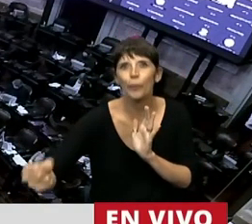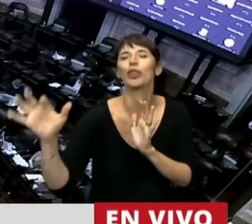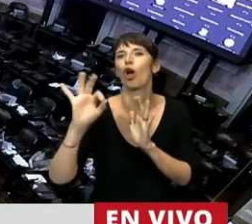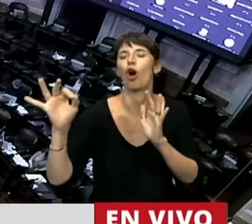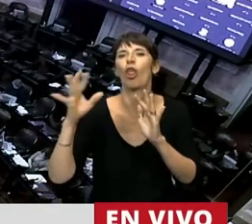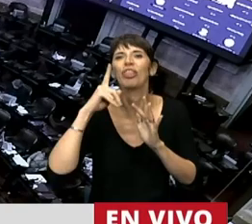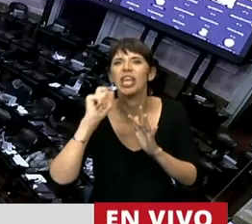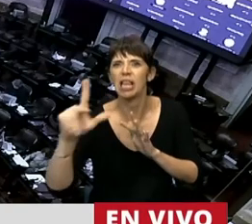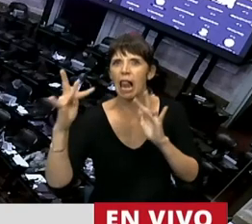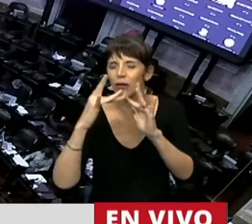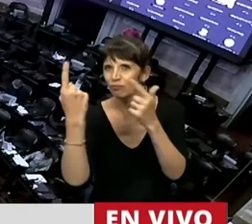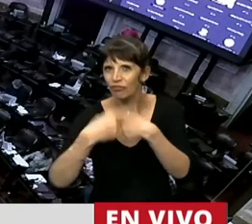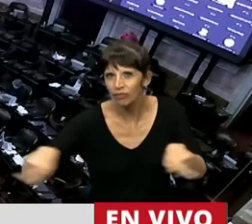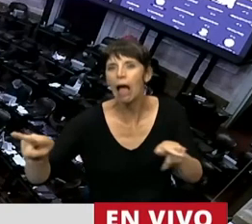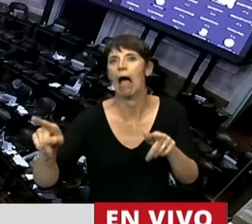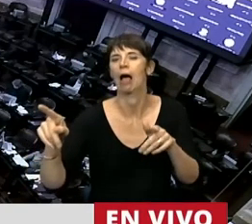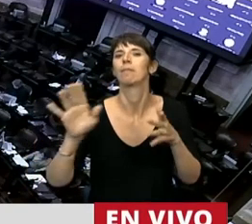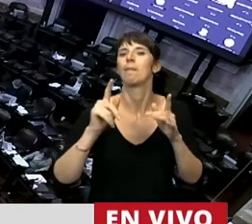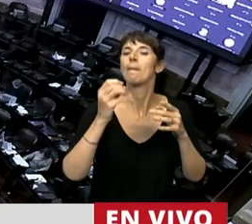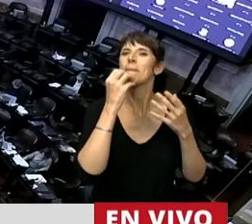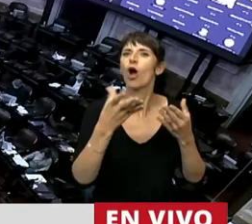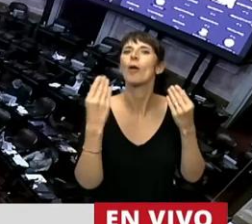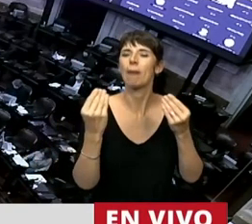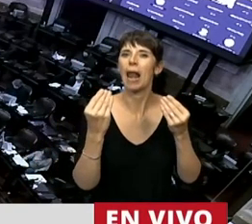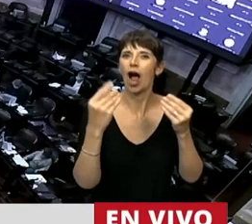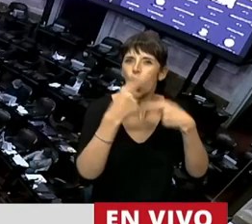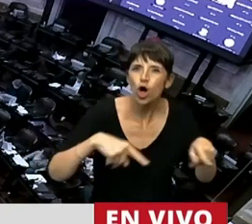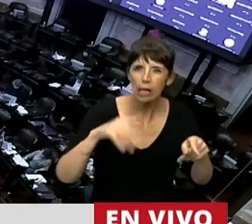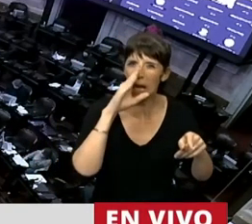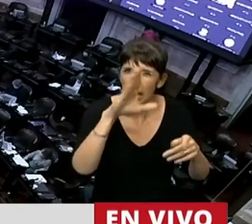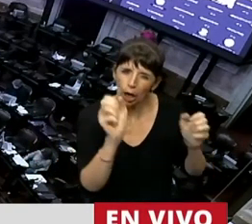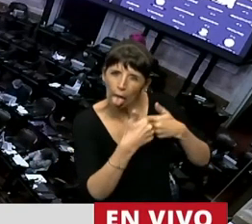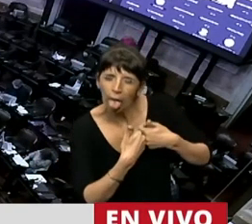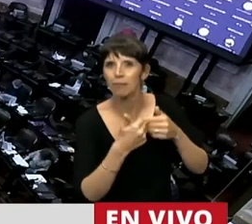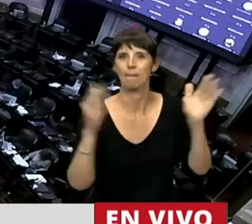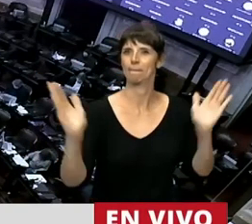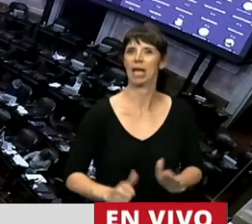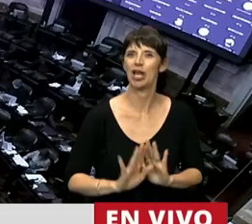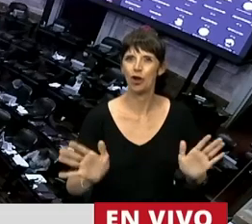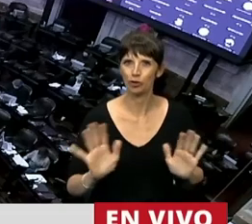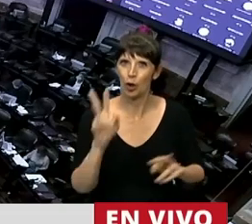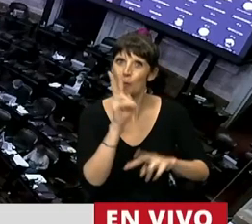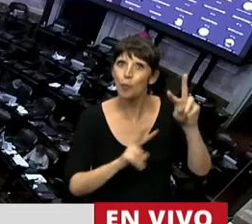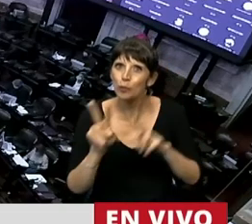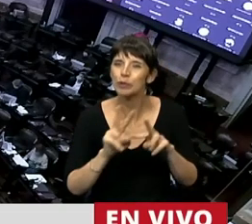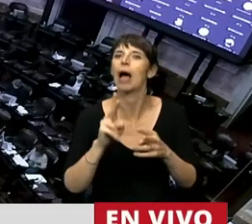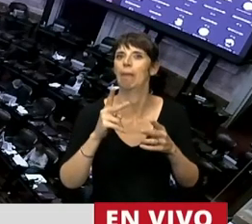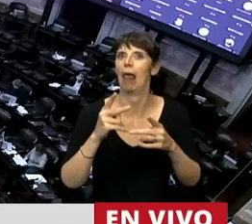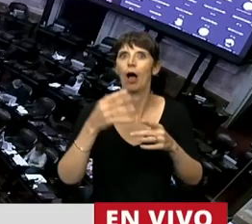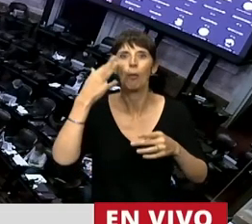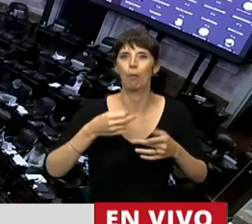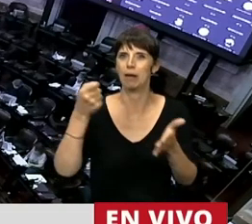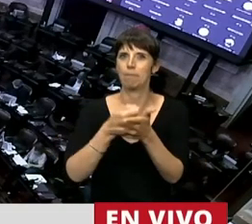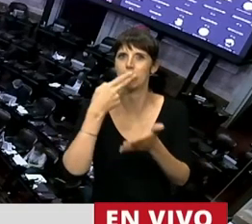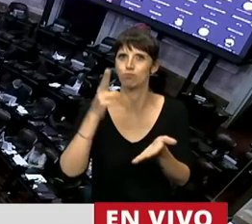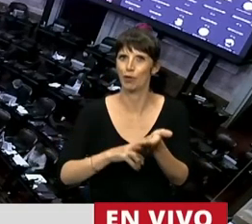repercusión sobre el conjunto de la economía en la medida en que el reemplazo del dinero efectivo por la utilización de otros medios de pago como las